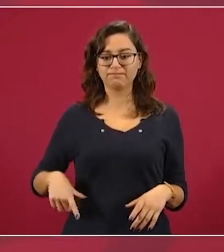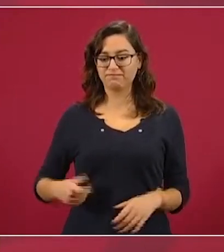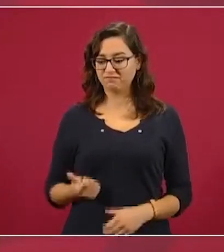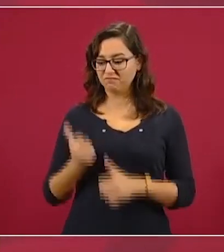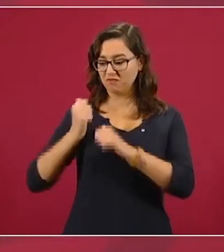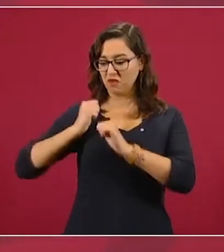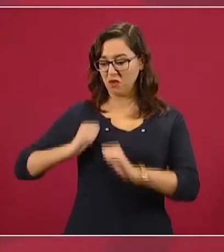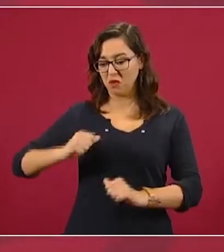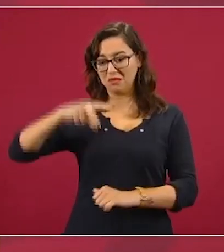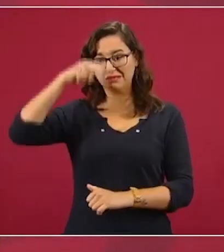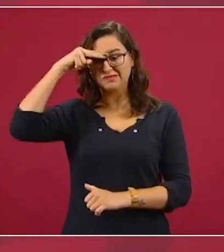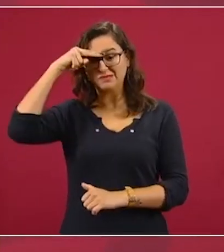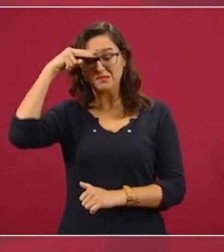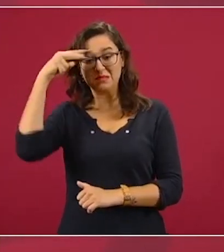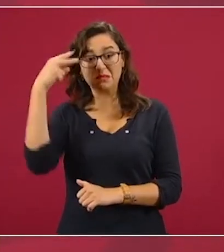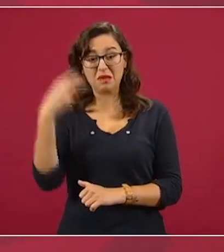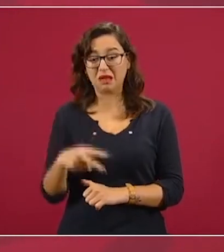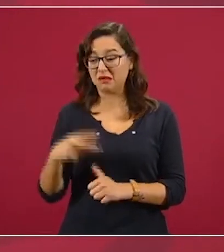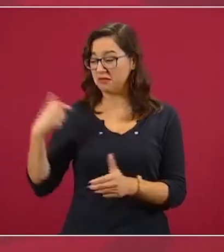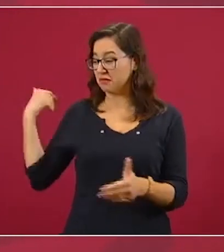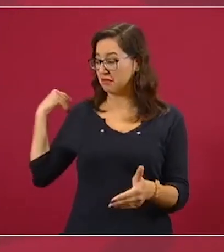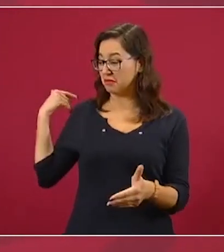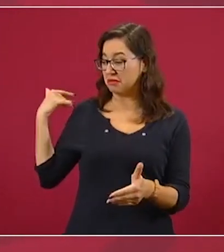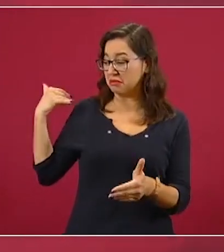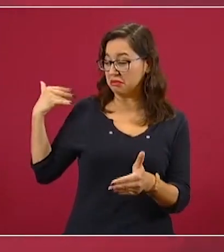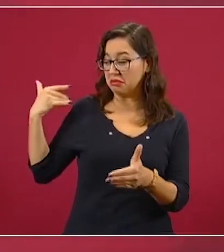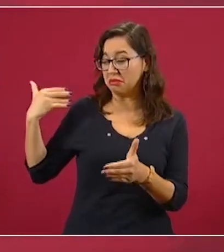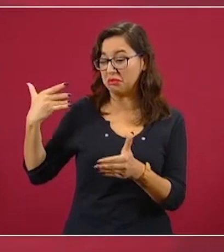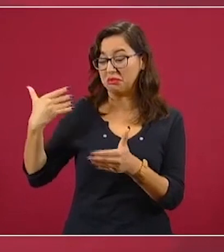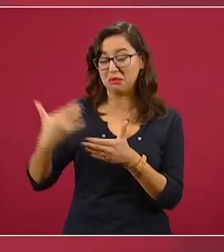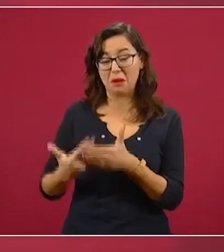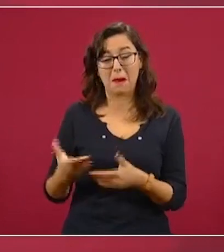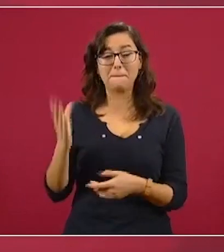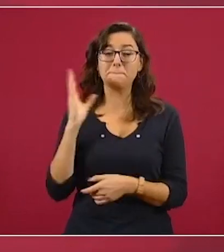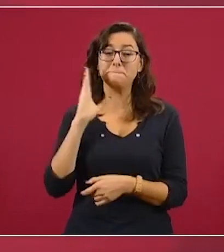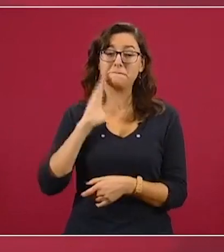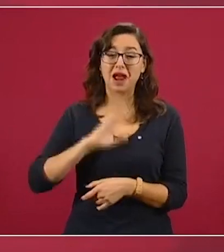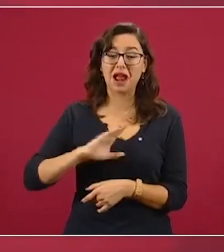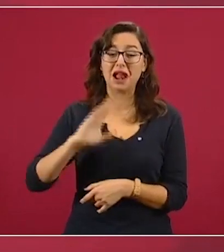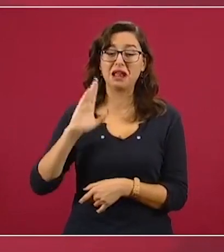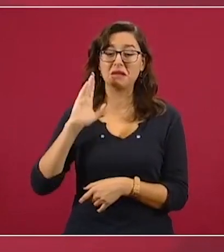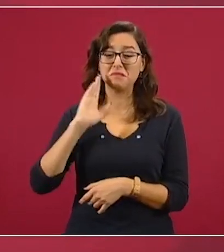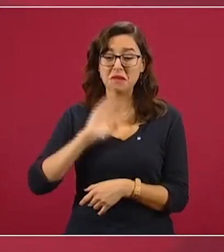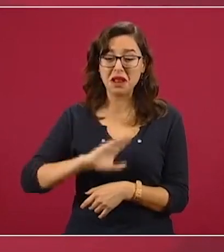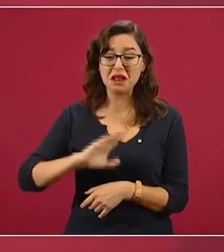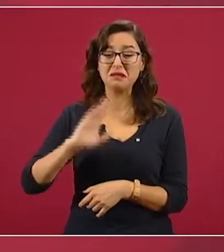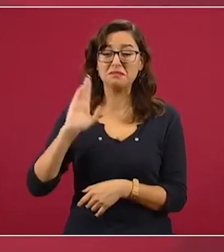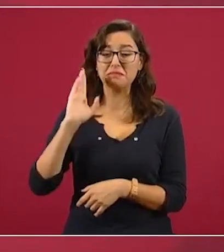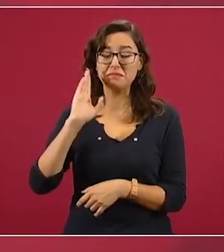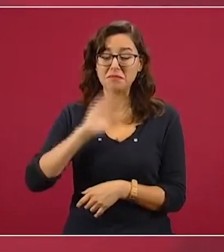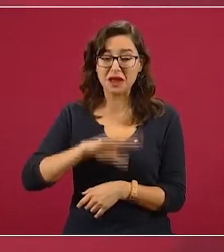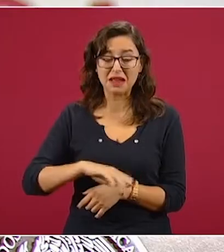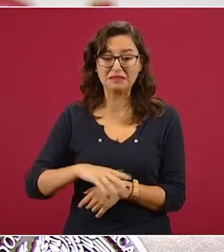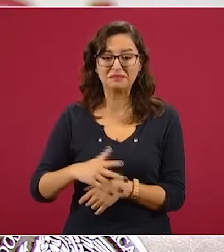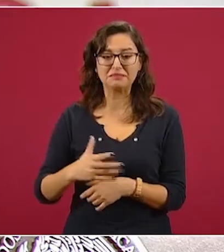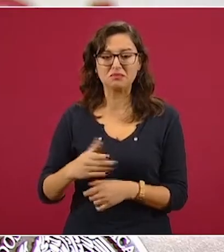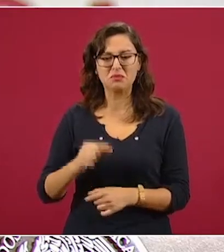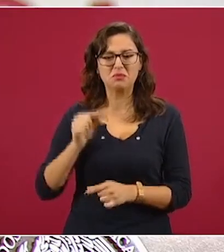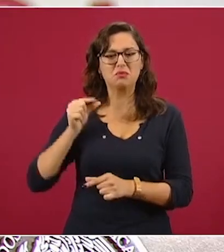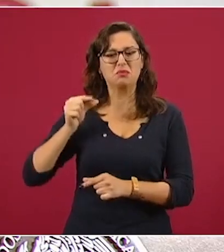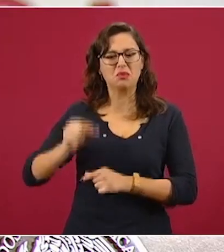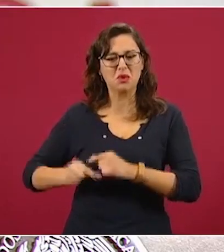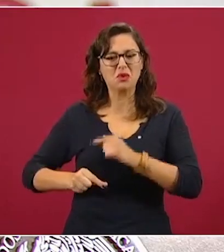de cómo se fue